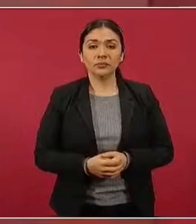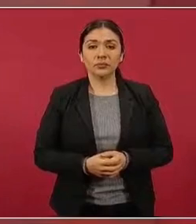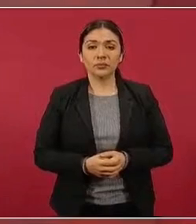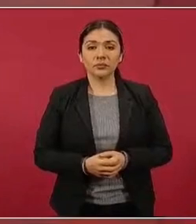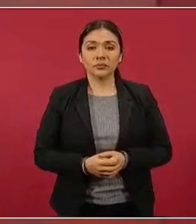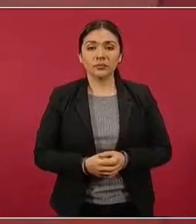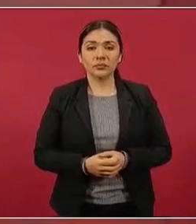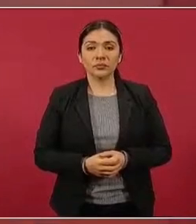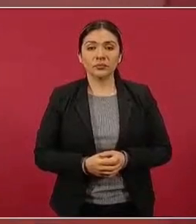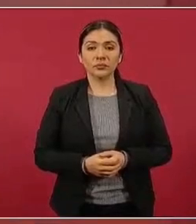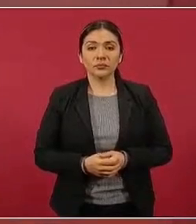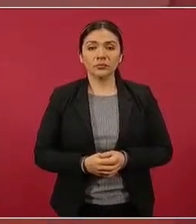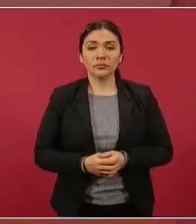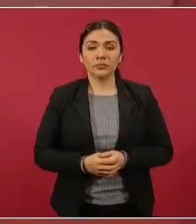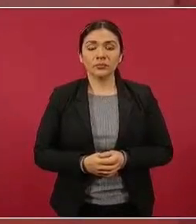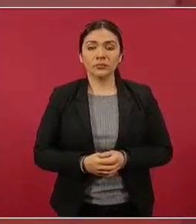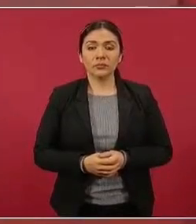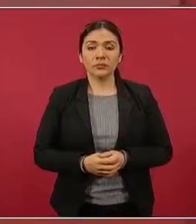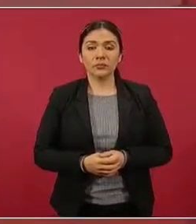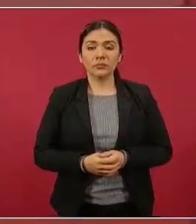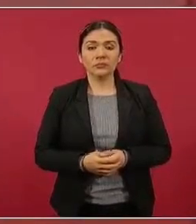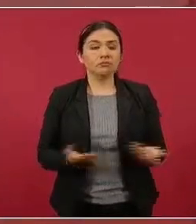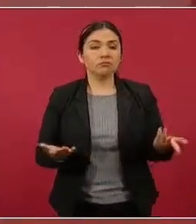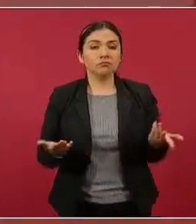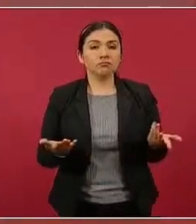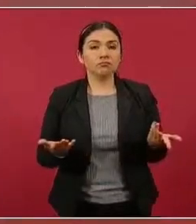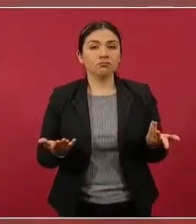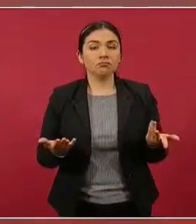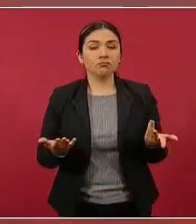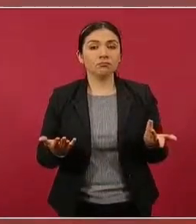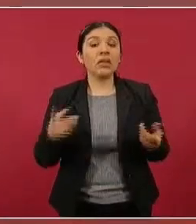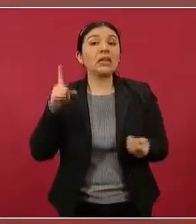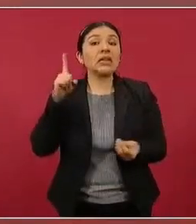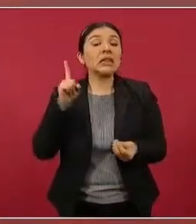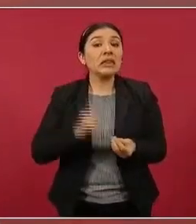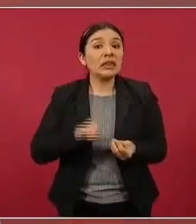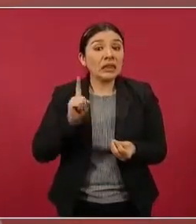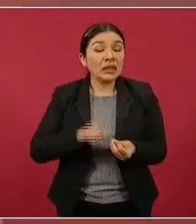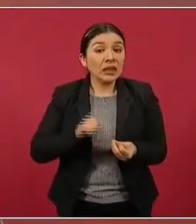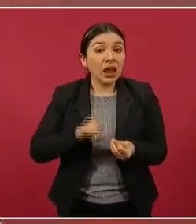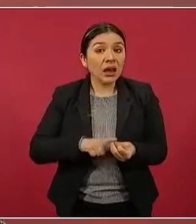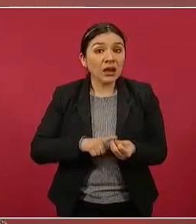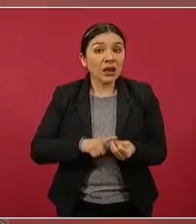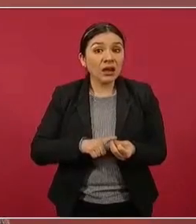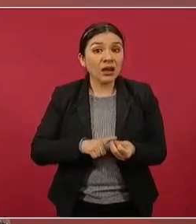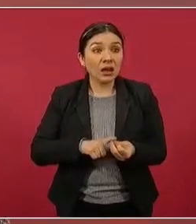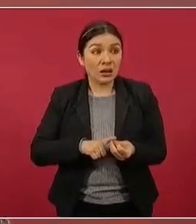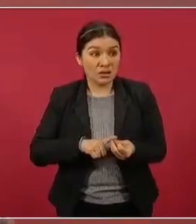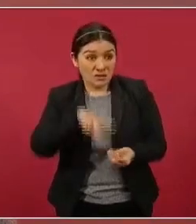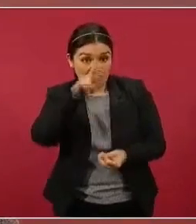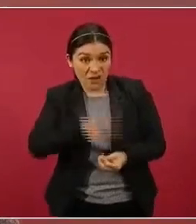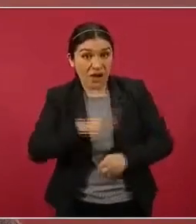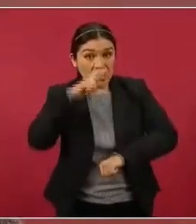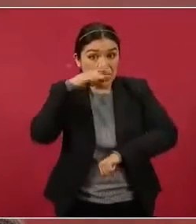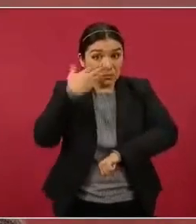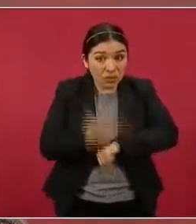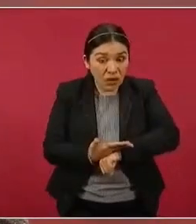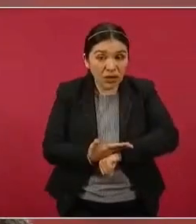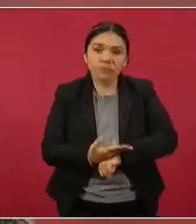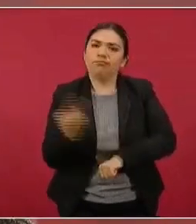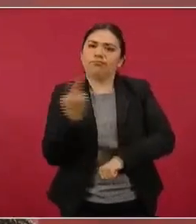Entonces, quien resulte responsable que sea